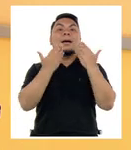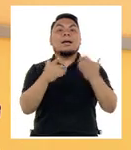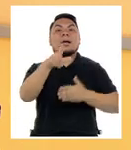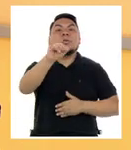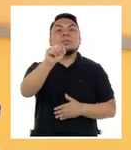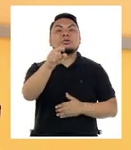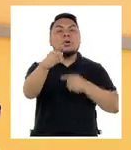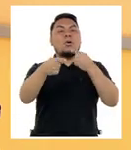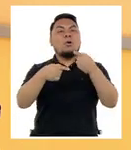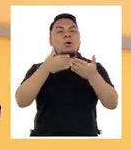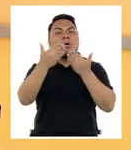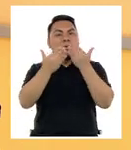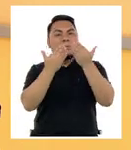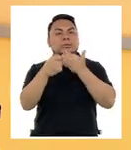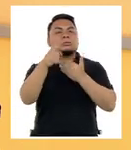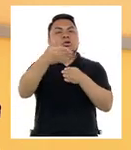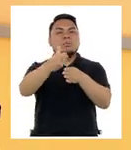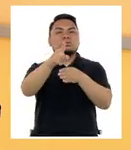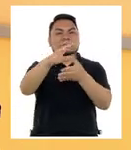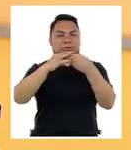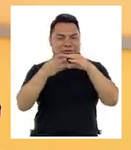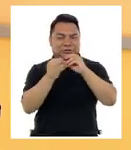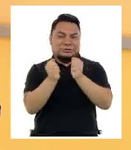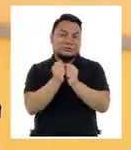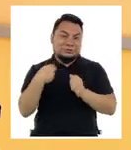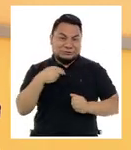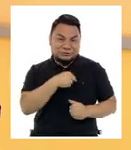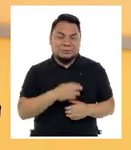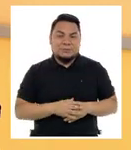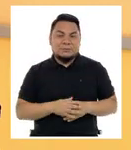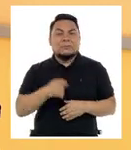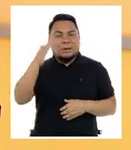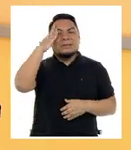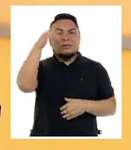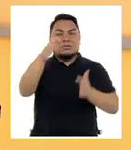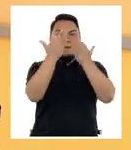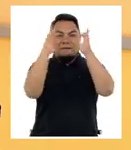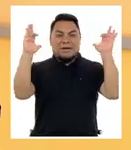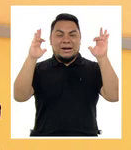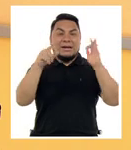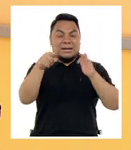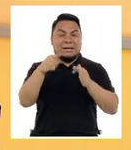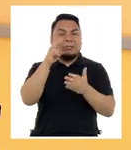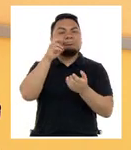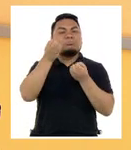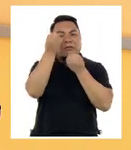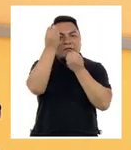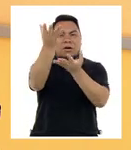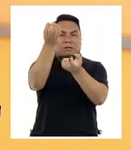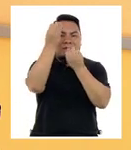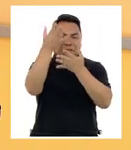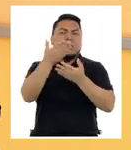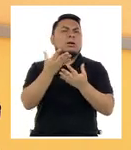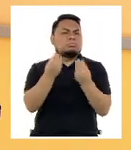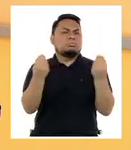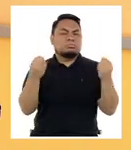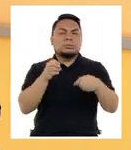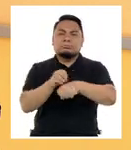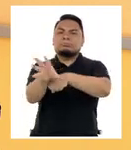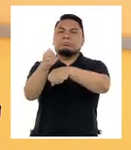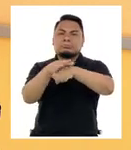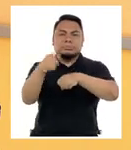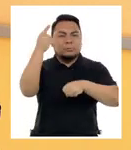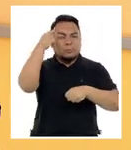Gracias, Luis, por compartir tu historia con nosotros. Sabemos que a través de tu página de Facebook buscas informar y